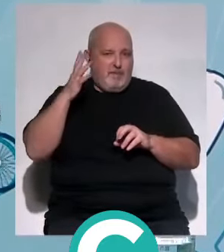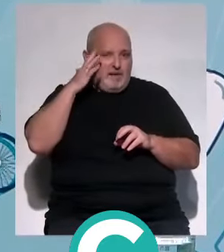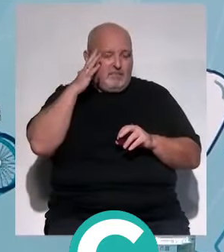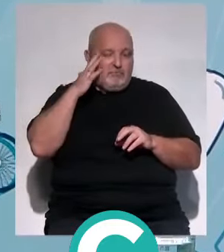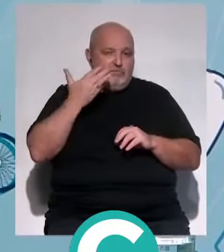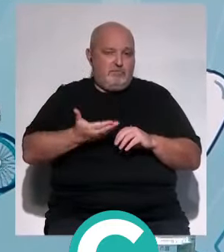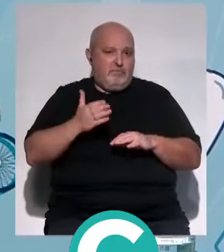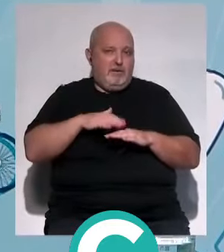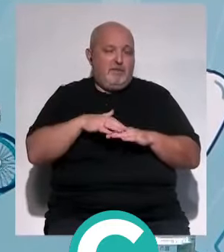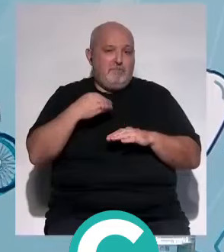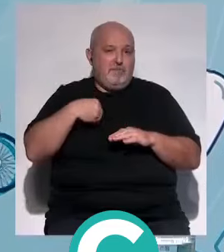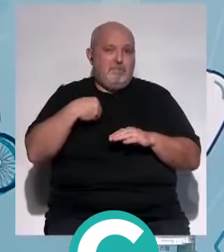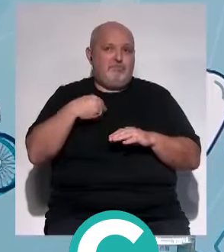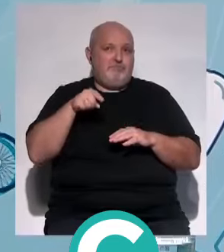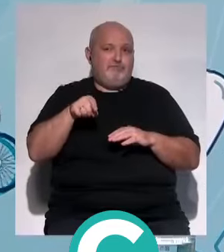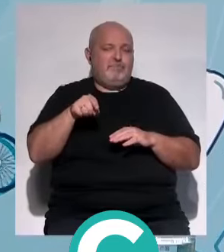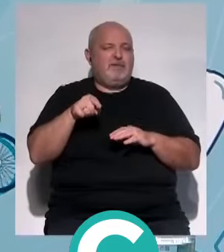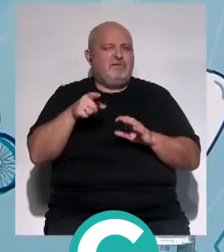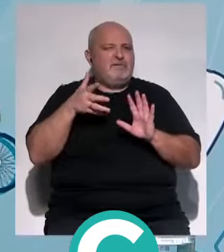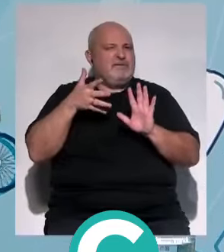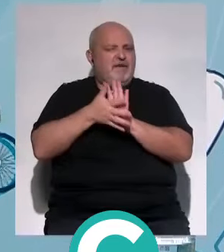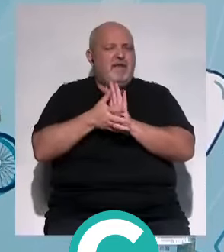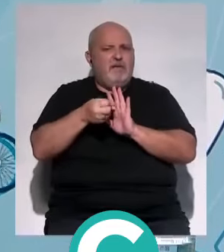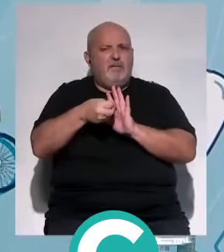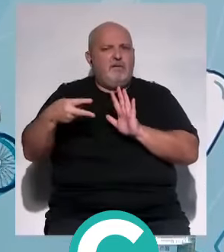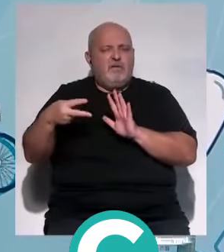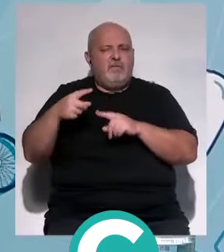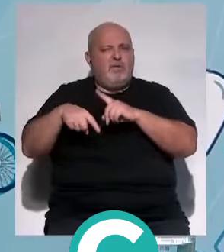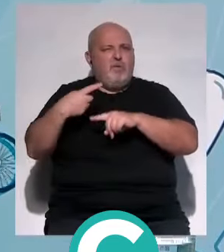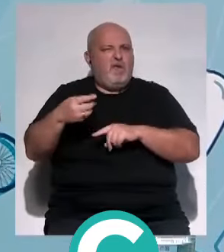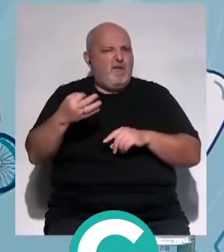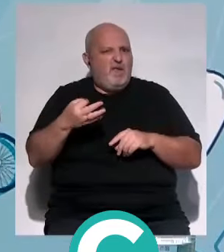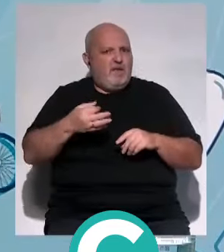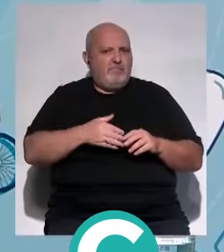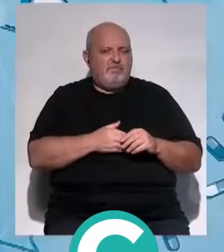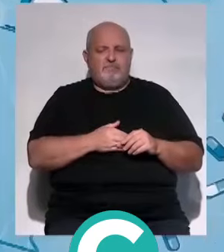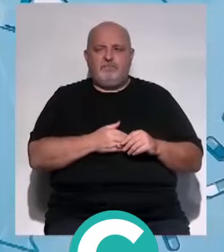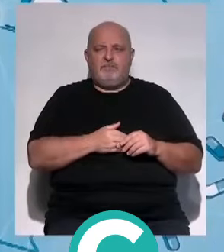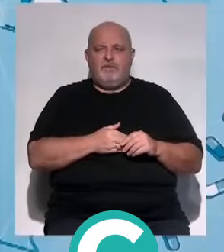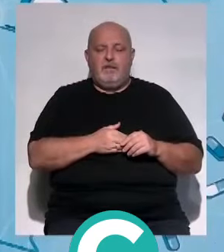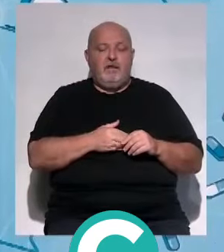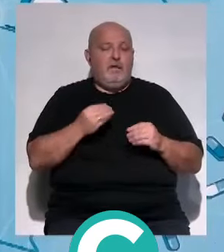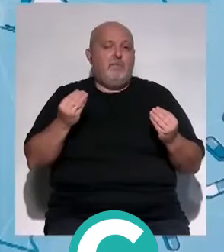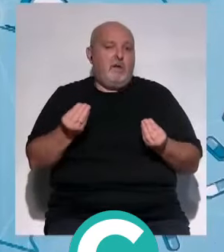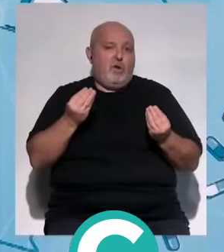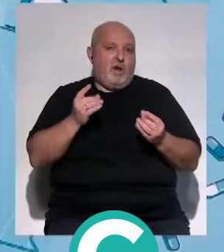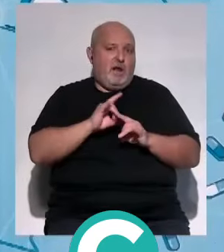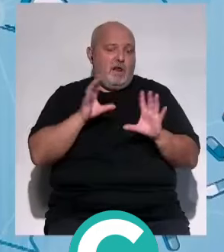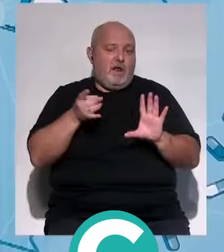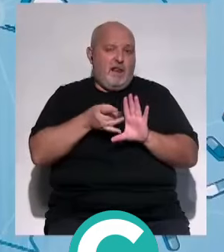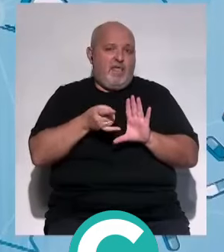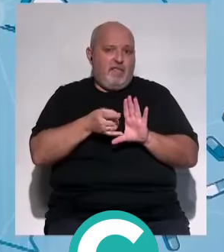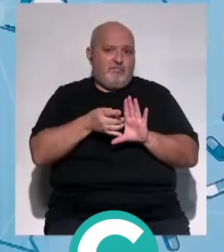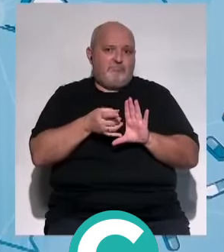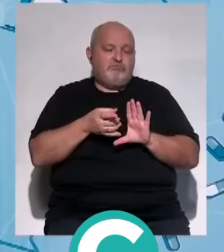ha sido imprescindible. ¿Qué está suponiendo también a nivel asistencial esta incorporación tecnológica? Pues una mejora en la calidad.